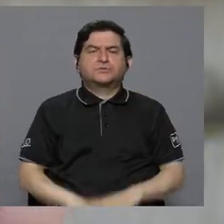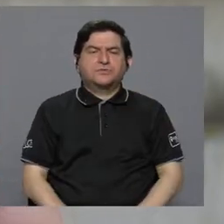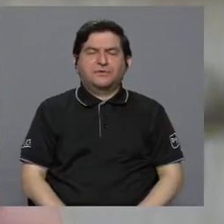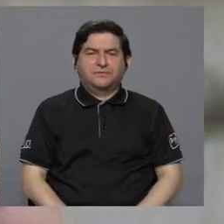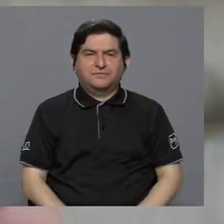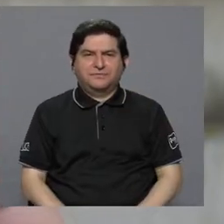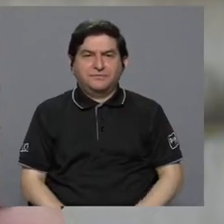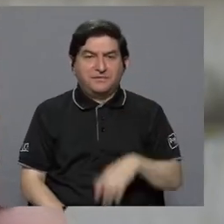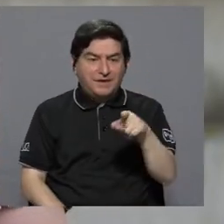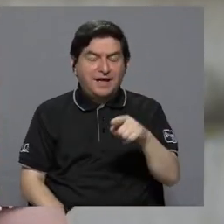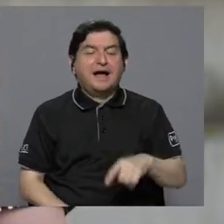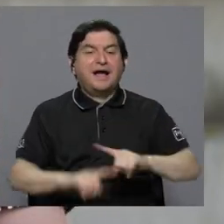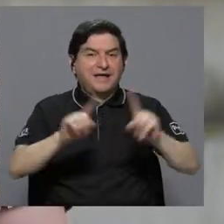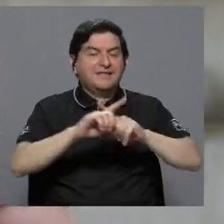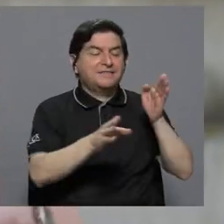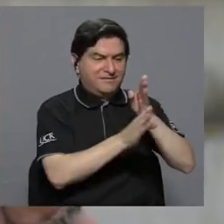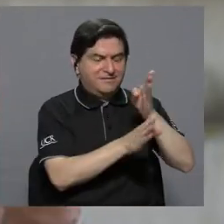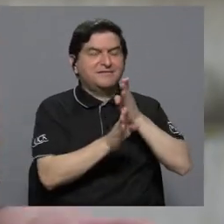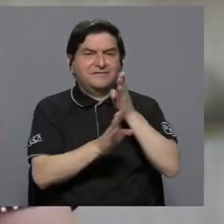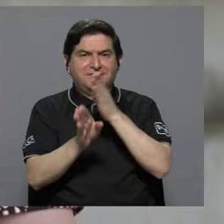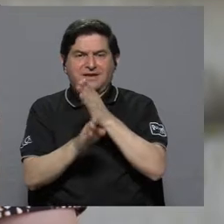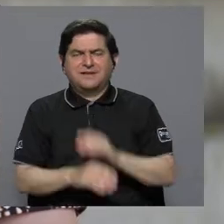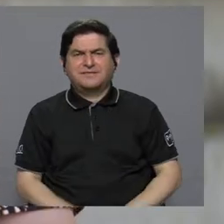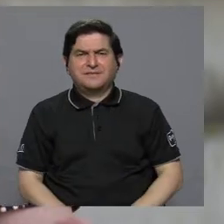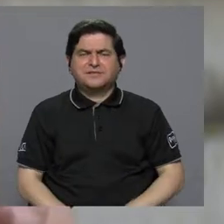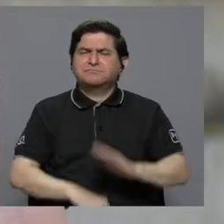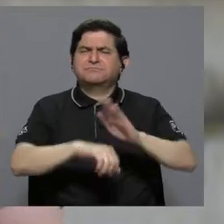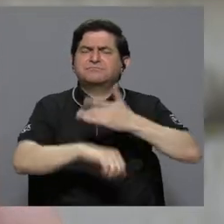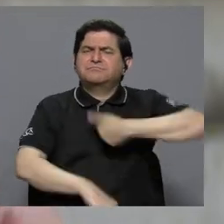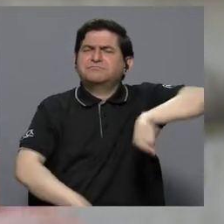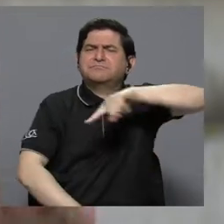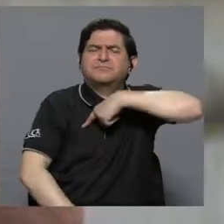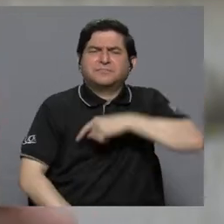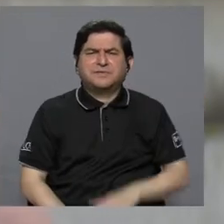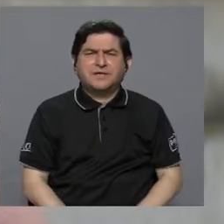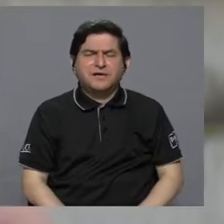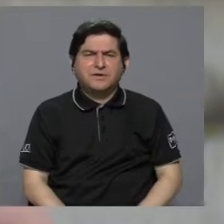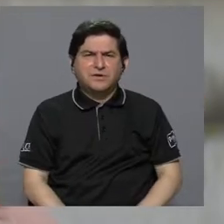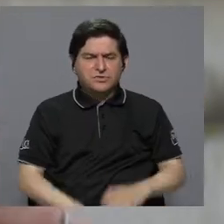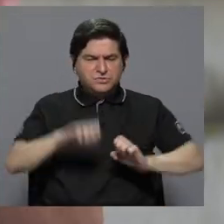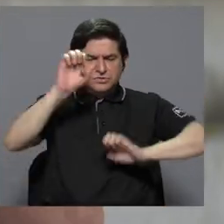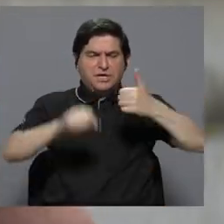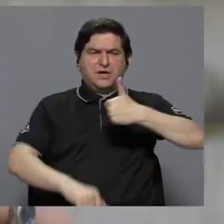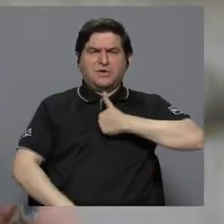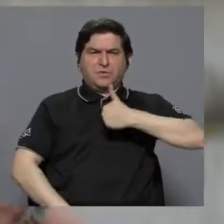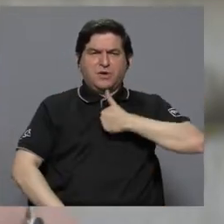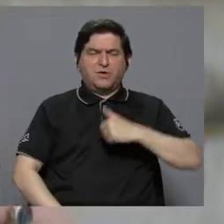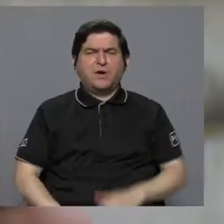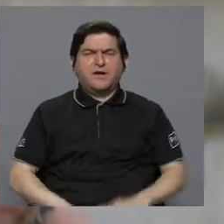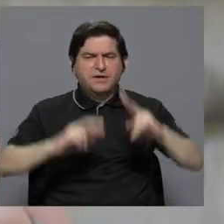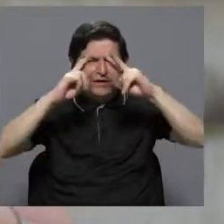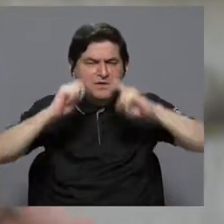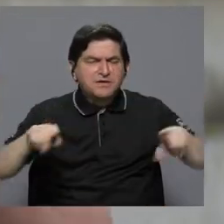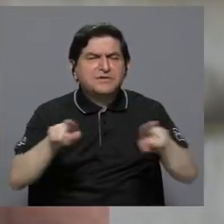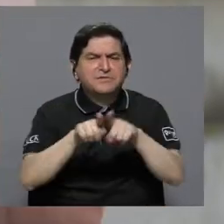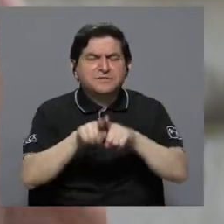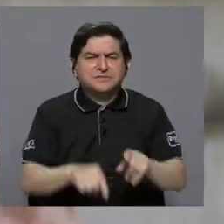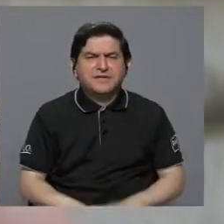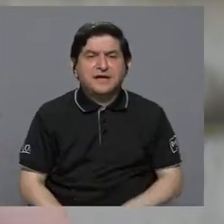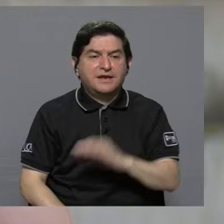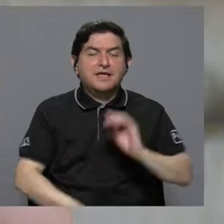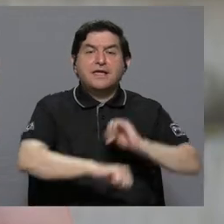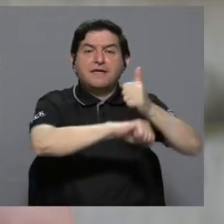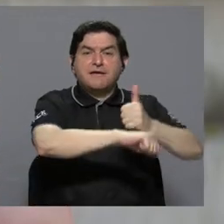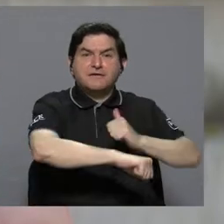certificación de las carreras. Esto nos ha permitido no solamente auto evaluarnos o auto revisarnos, sino también a